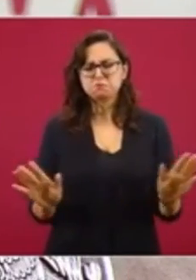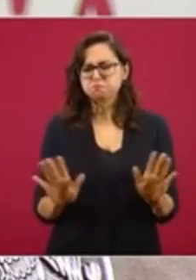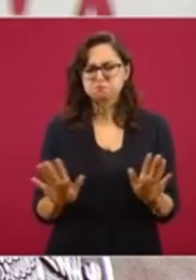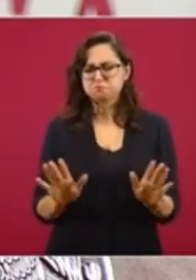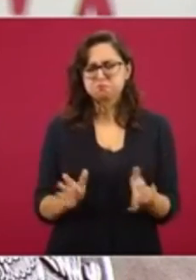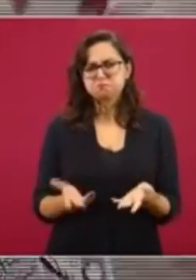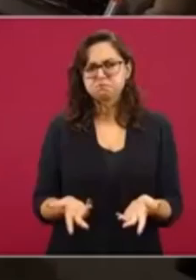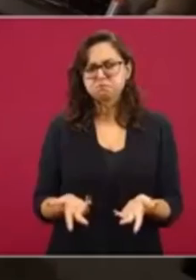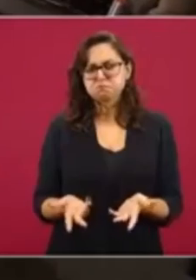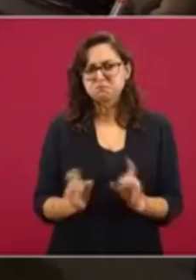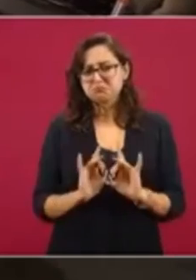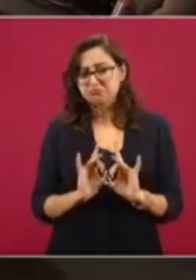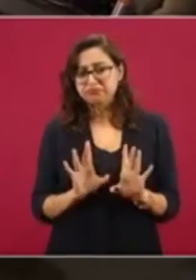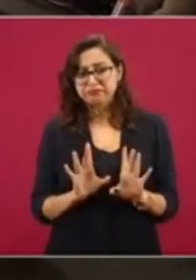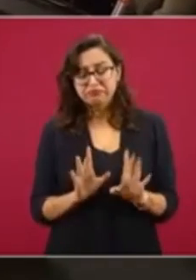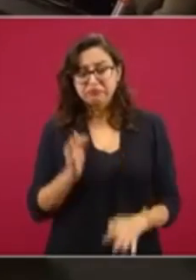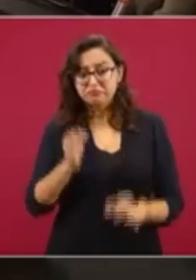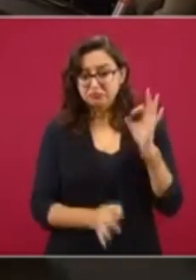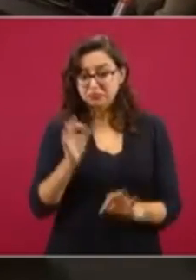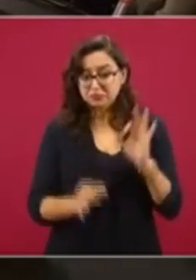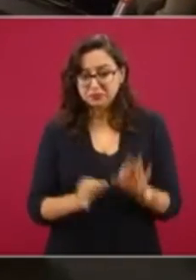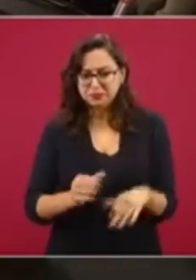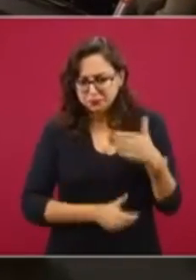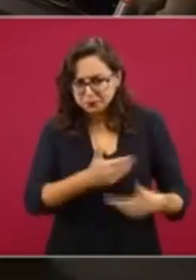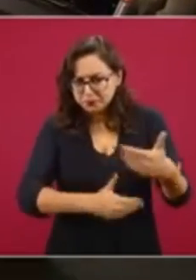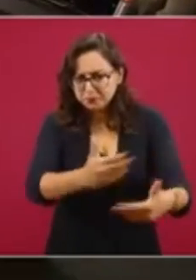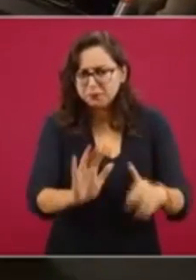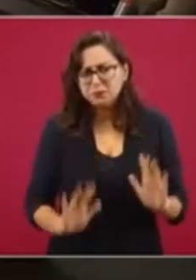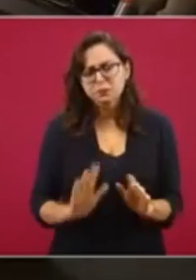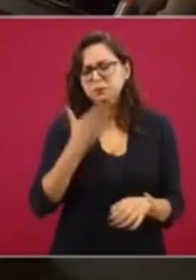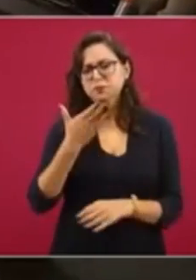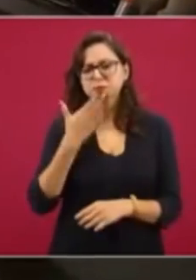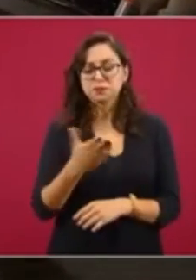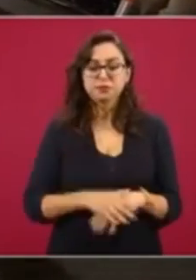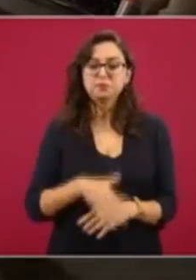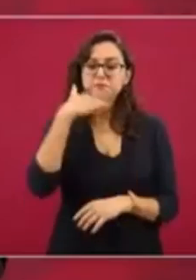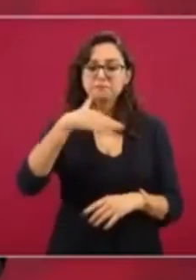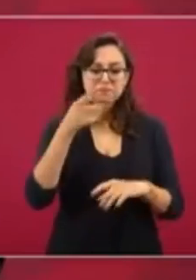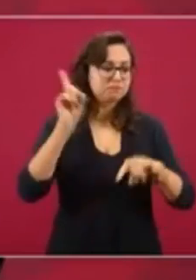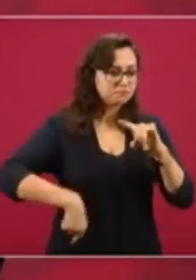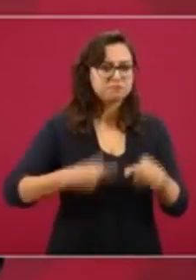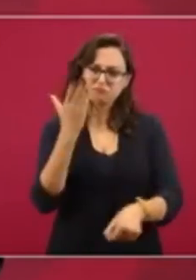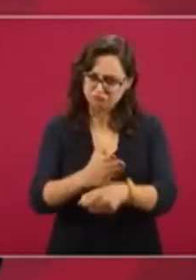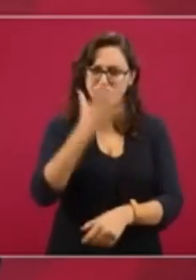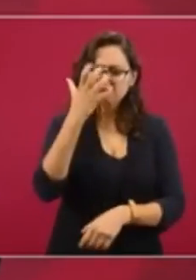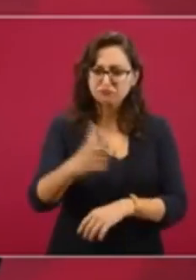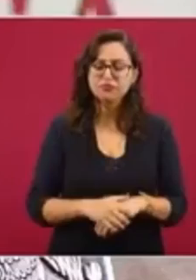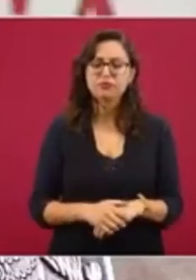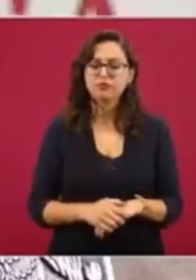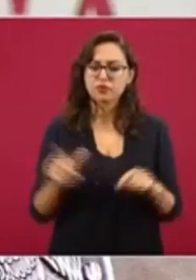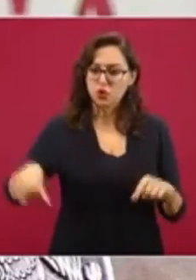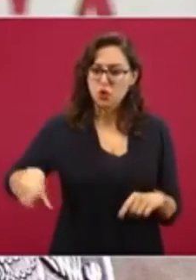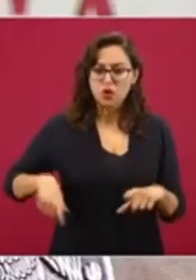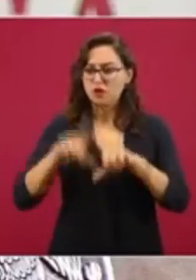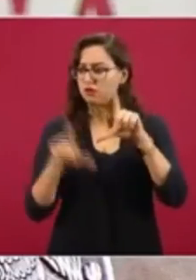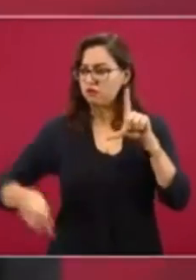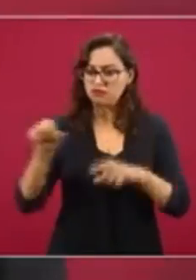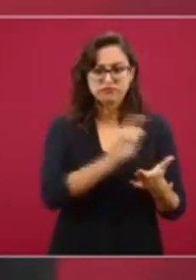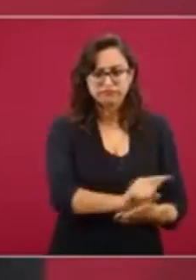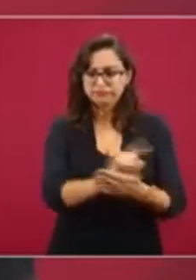estos procesos para que se termine con la corrupción, se termine con la impunidad, se purifique la vida pública,